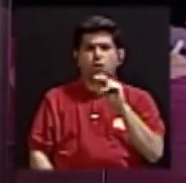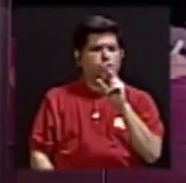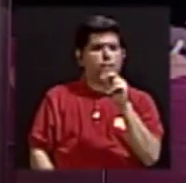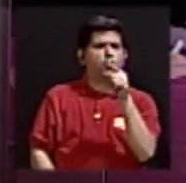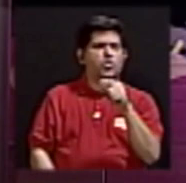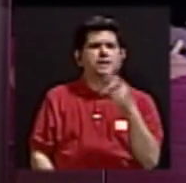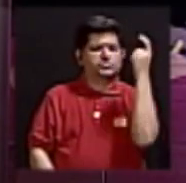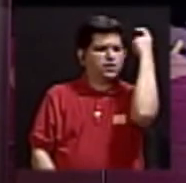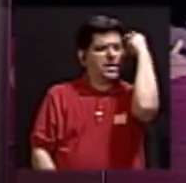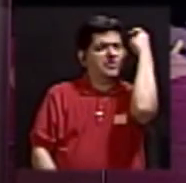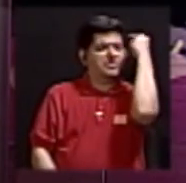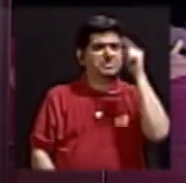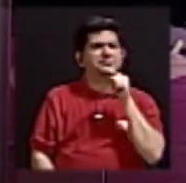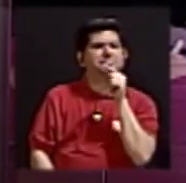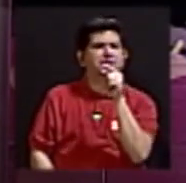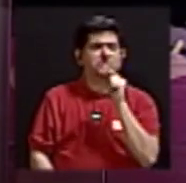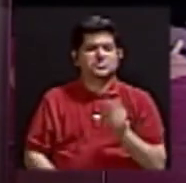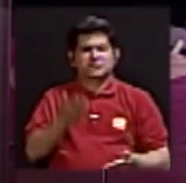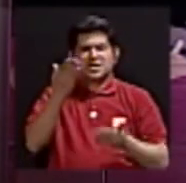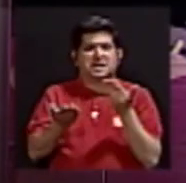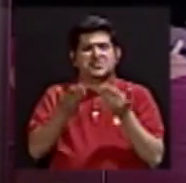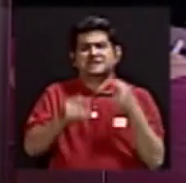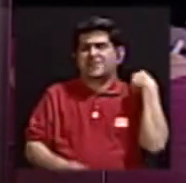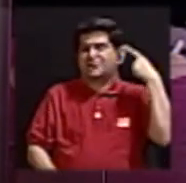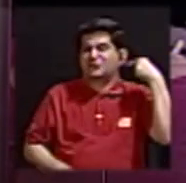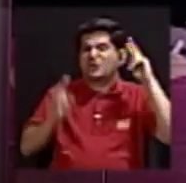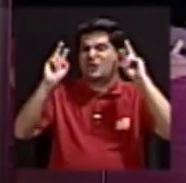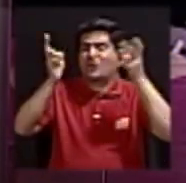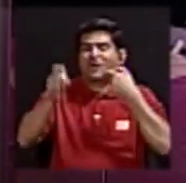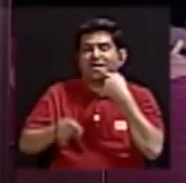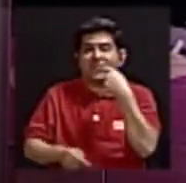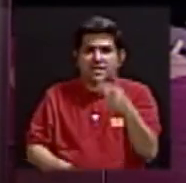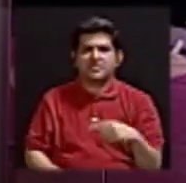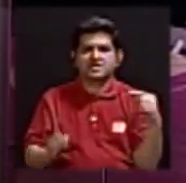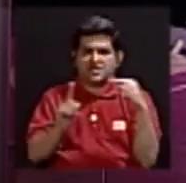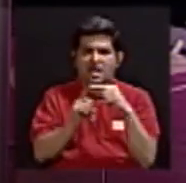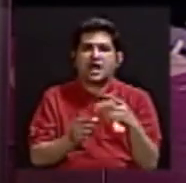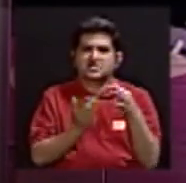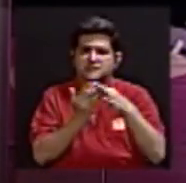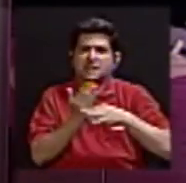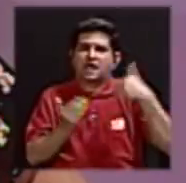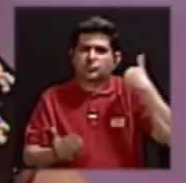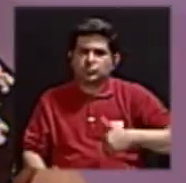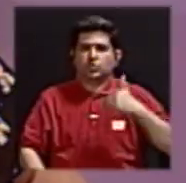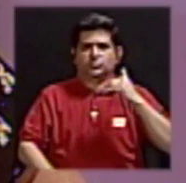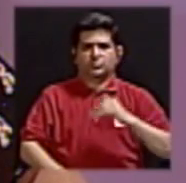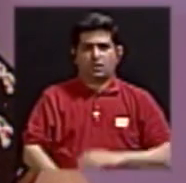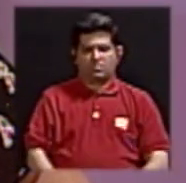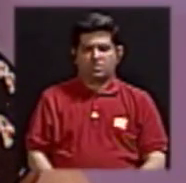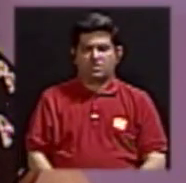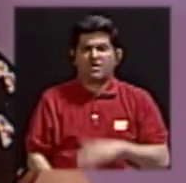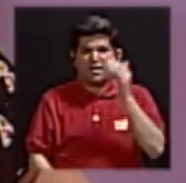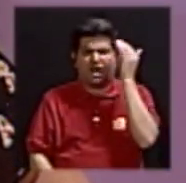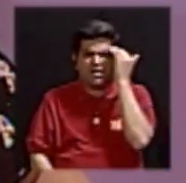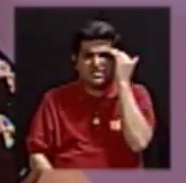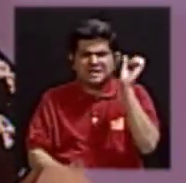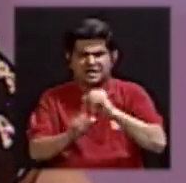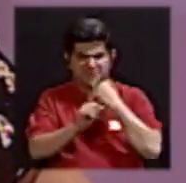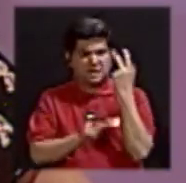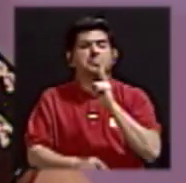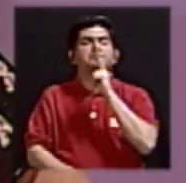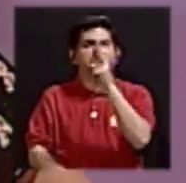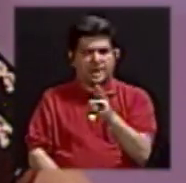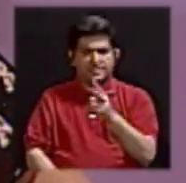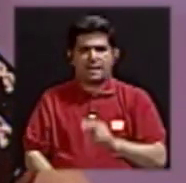eso está en su cabeza. sea, tal vez es que usted está un poquito loca. Le dicen a veces hasta a los maridos, ¿verdad? Entonces al saber que es una condición